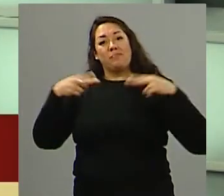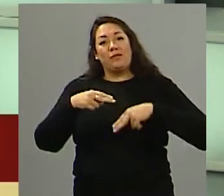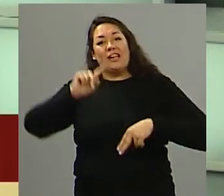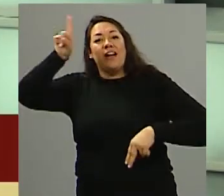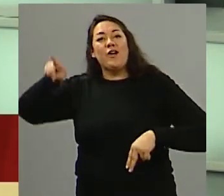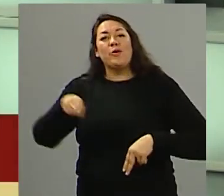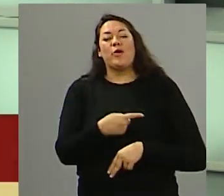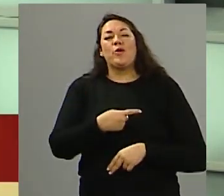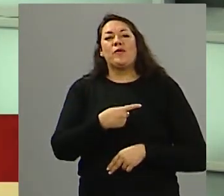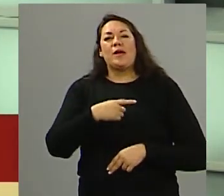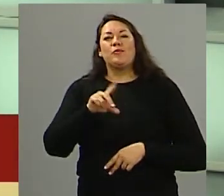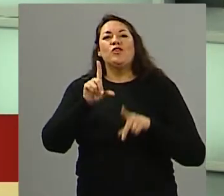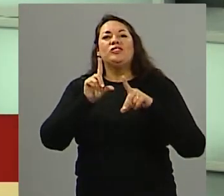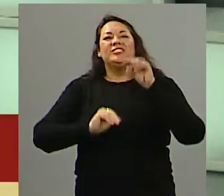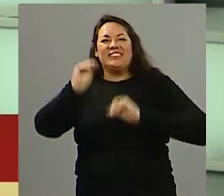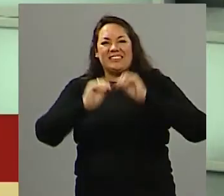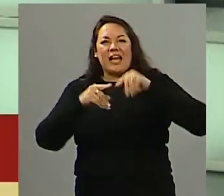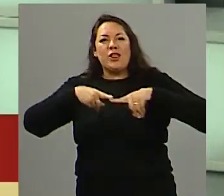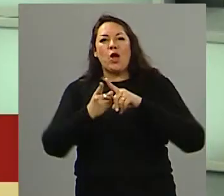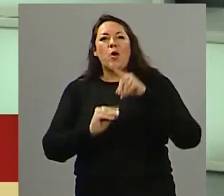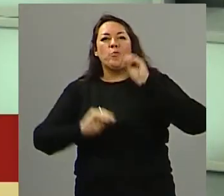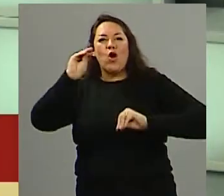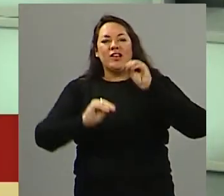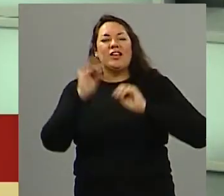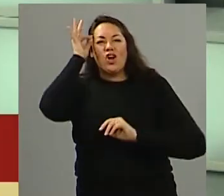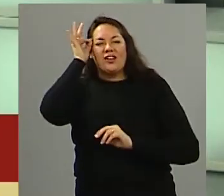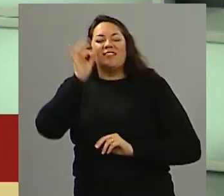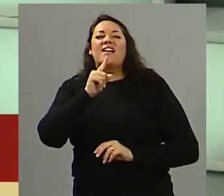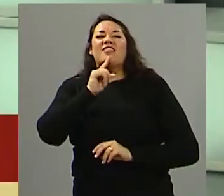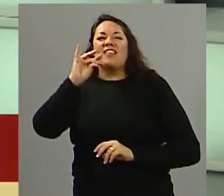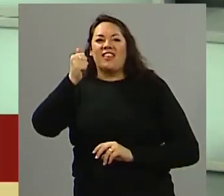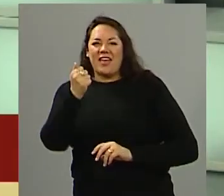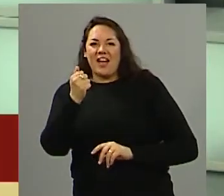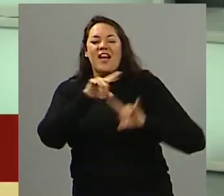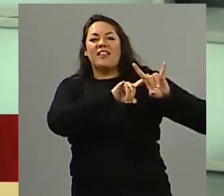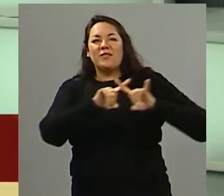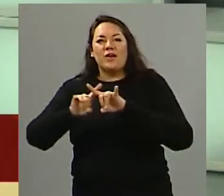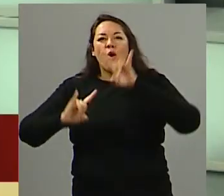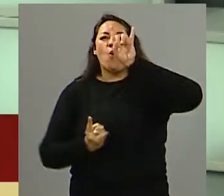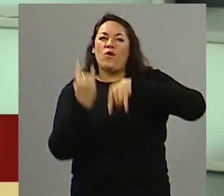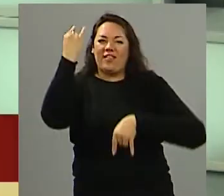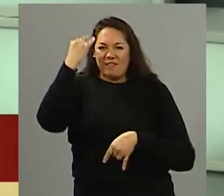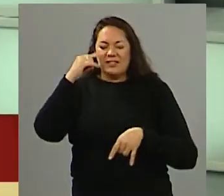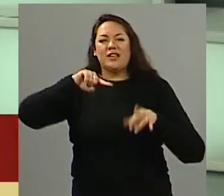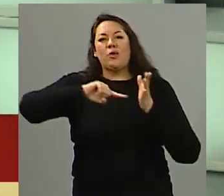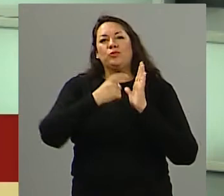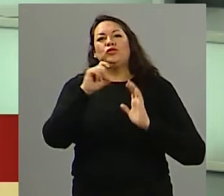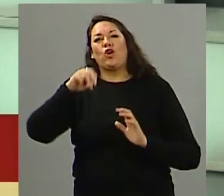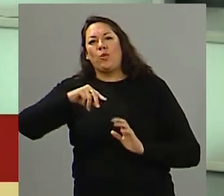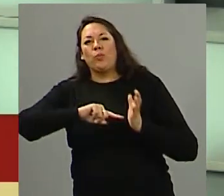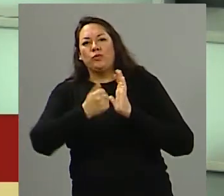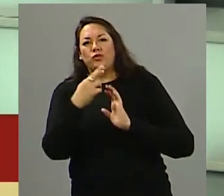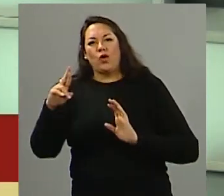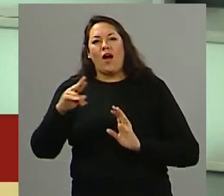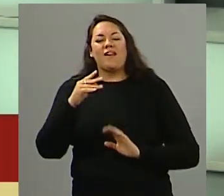enseguida regresamos, estamos en chat político, recuerden, el 30 de la TDA, no se vayan, www.unidiversidad.com.ar si nos quieren ver a través